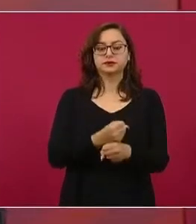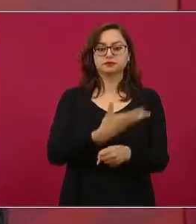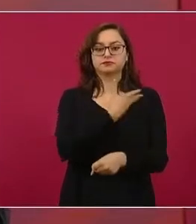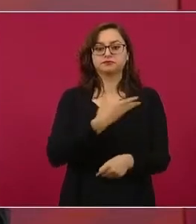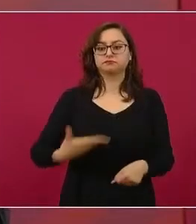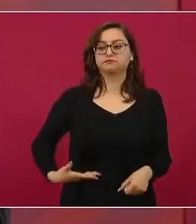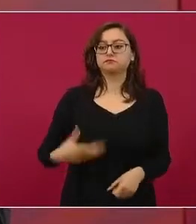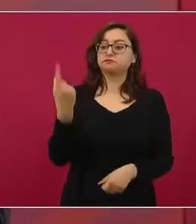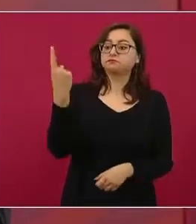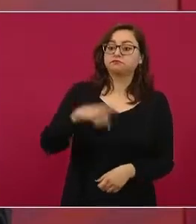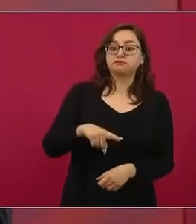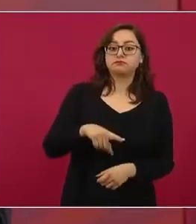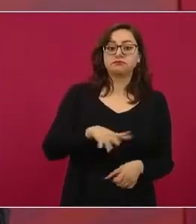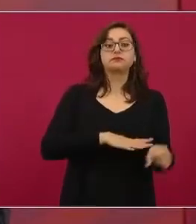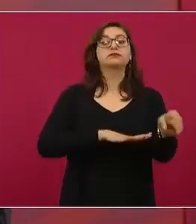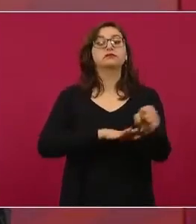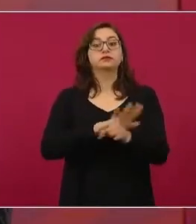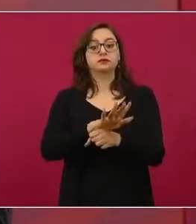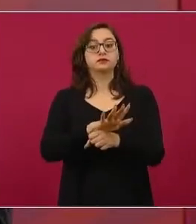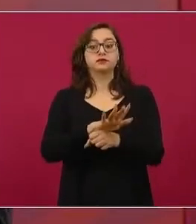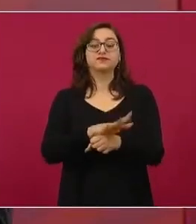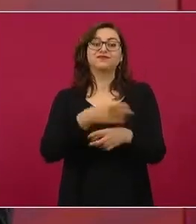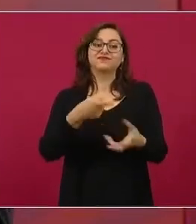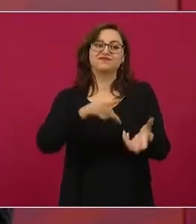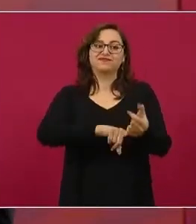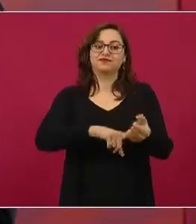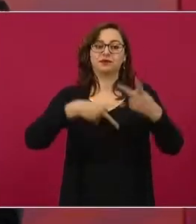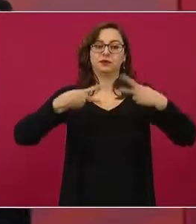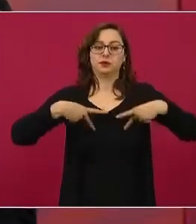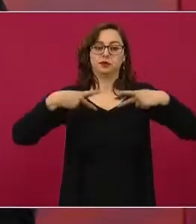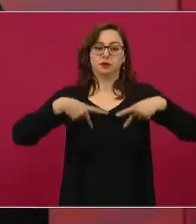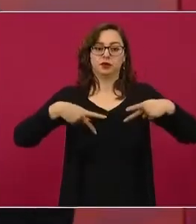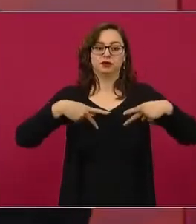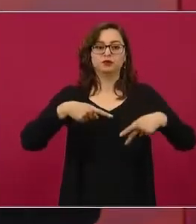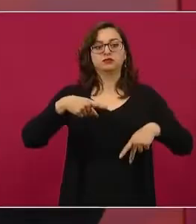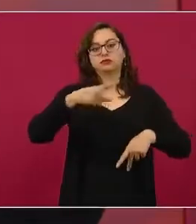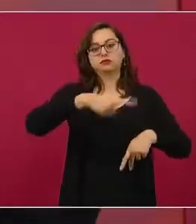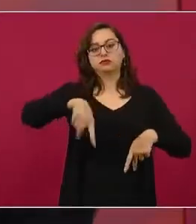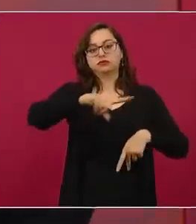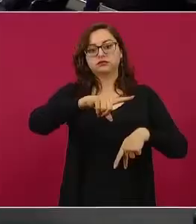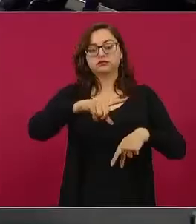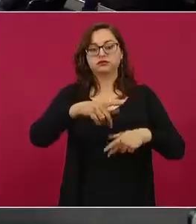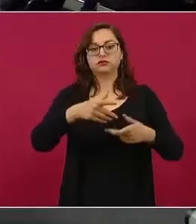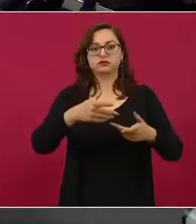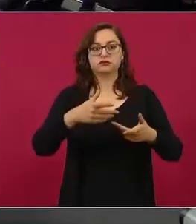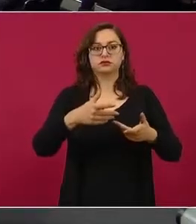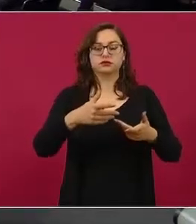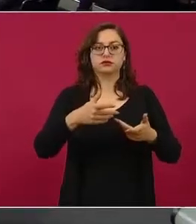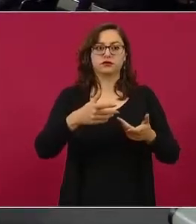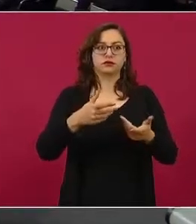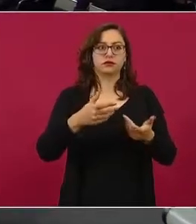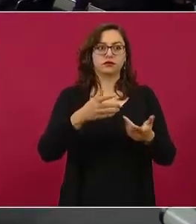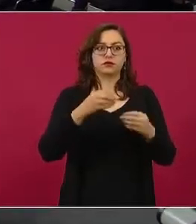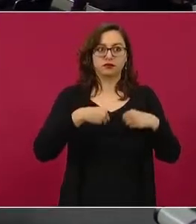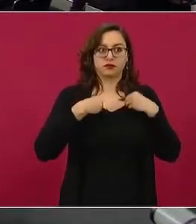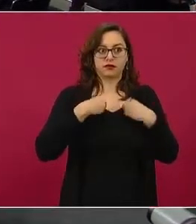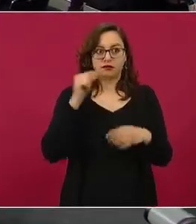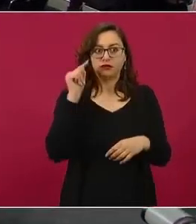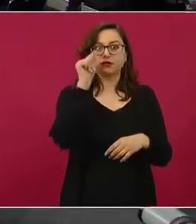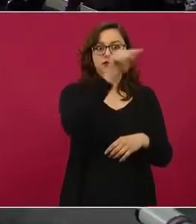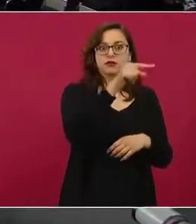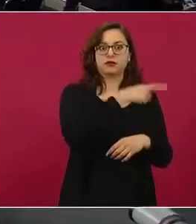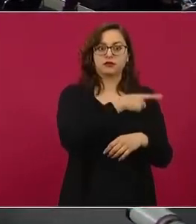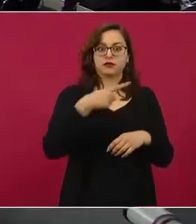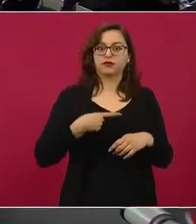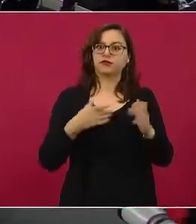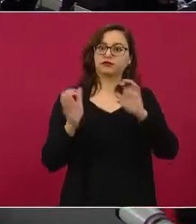respecto al personal local, que es incorporarlos a la secretaría de otra forma, de manera que